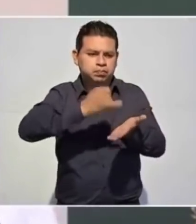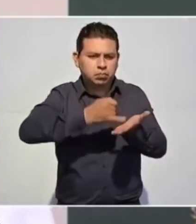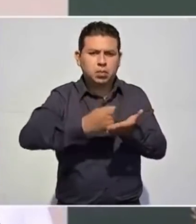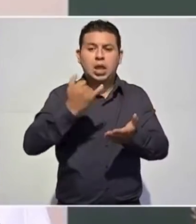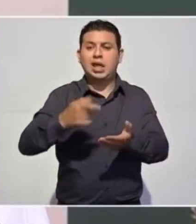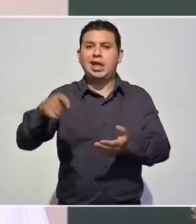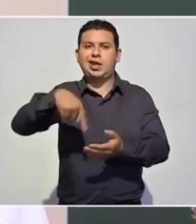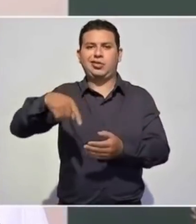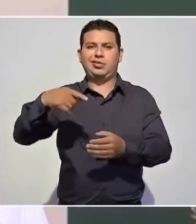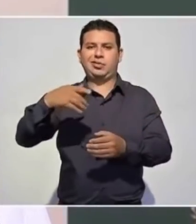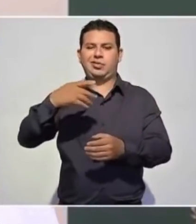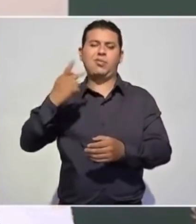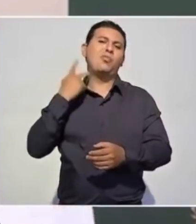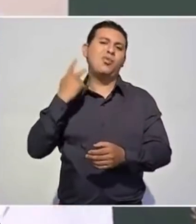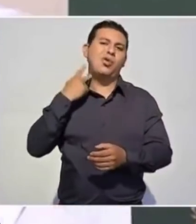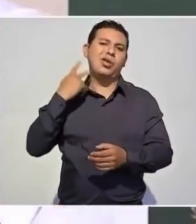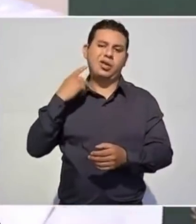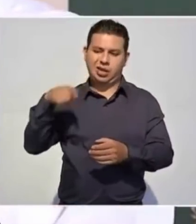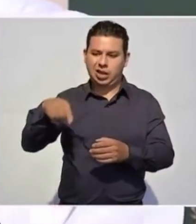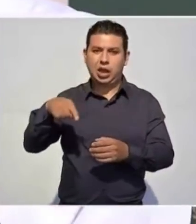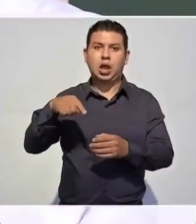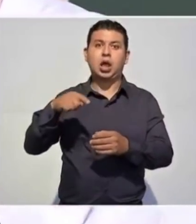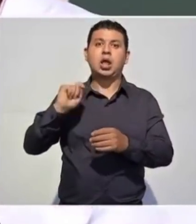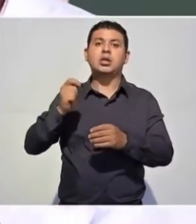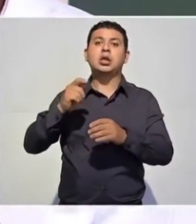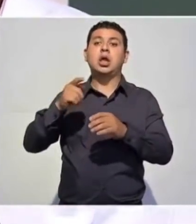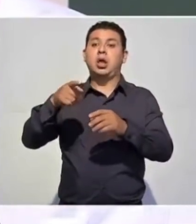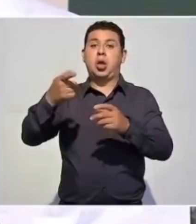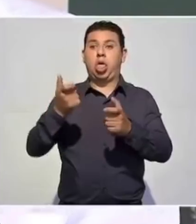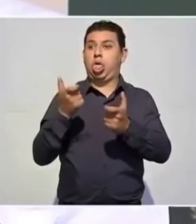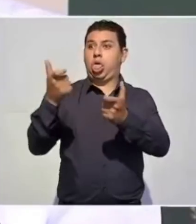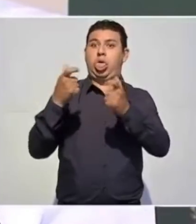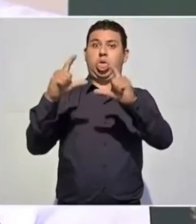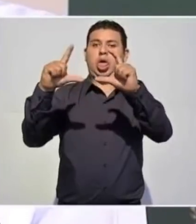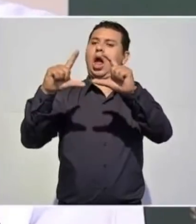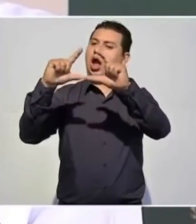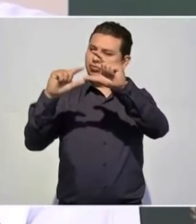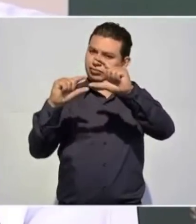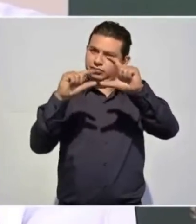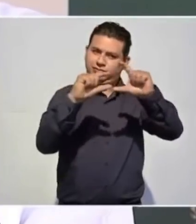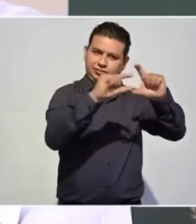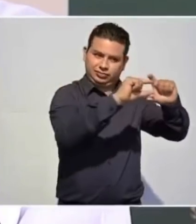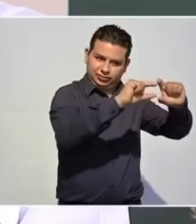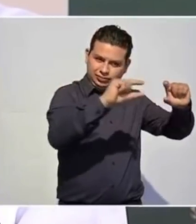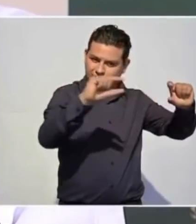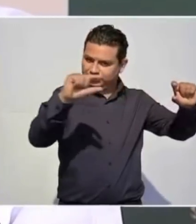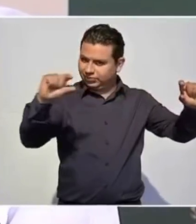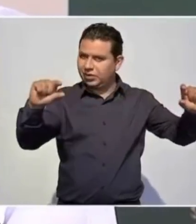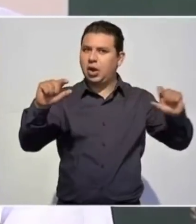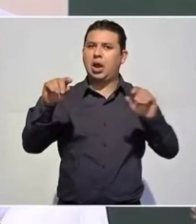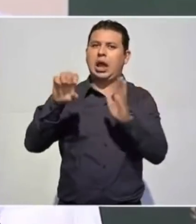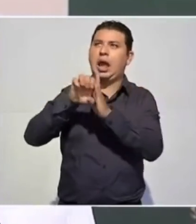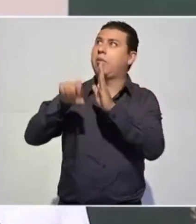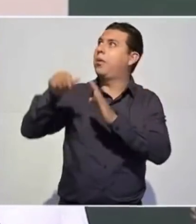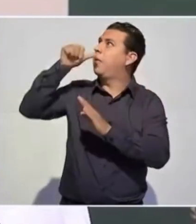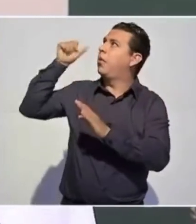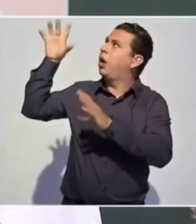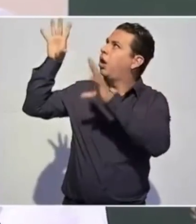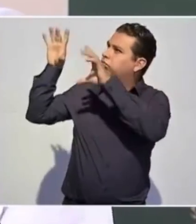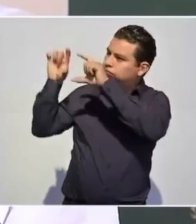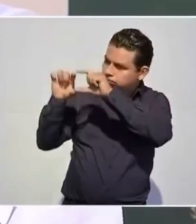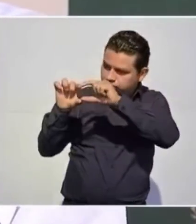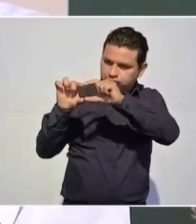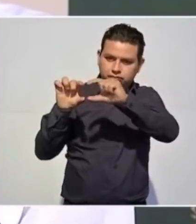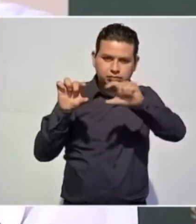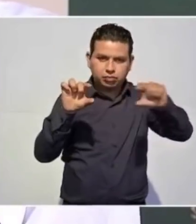republicana juarista, pues se seguirá aplicando el criterio de que no